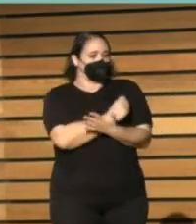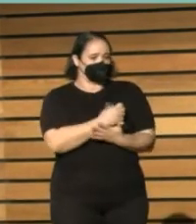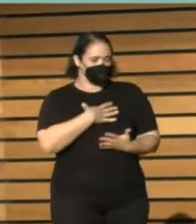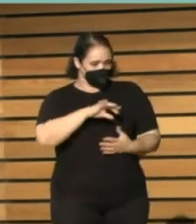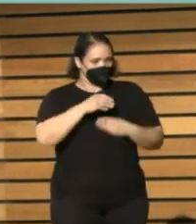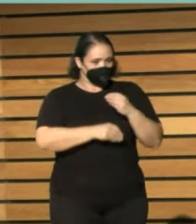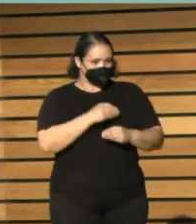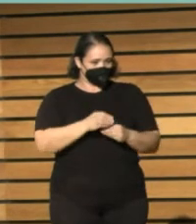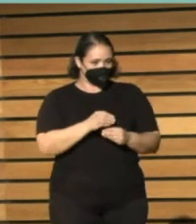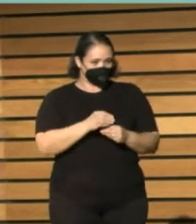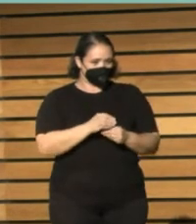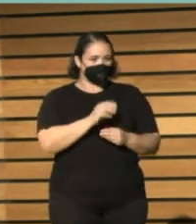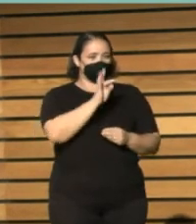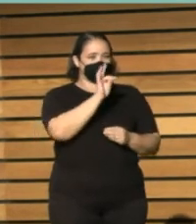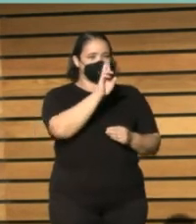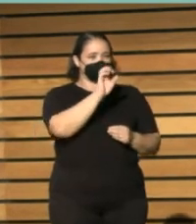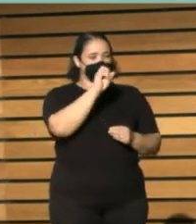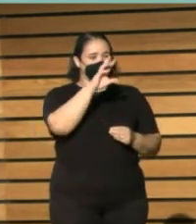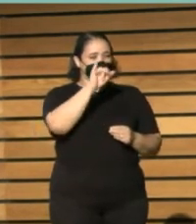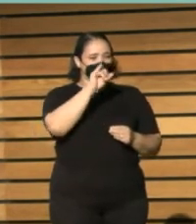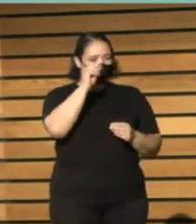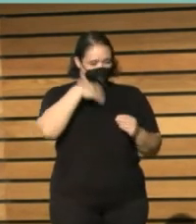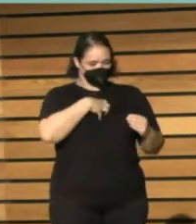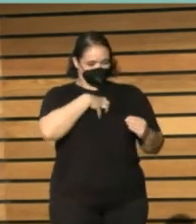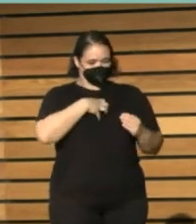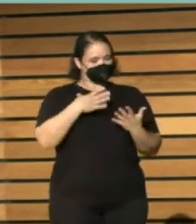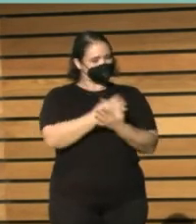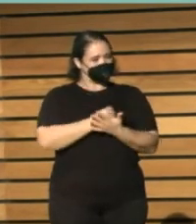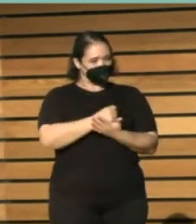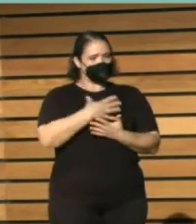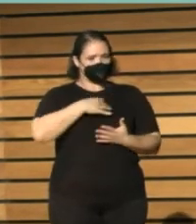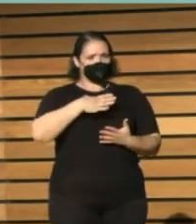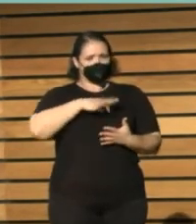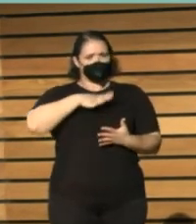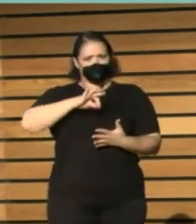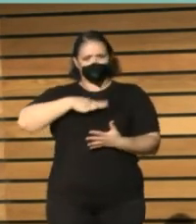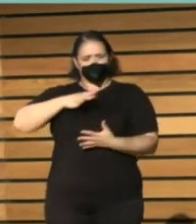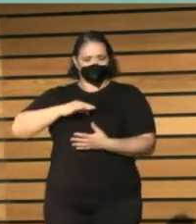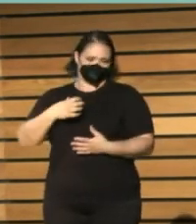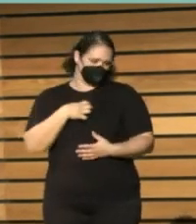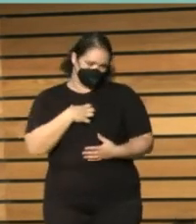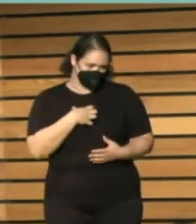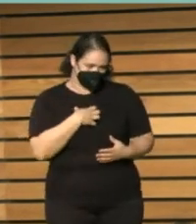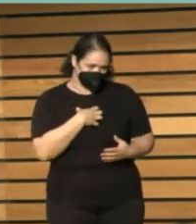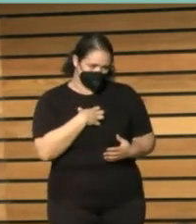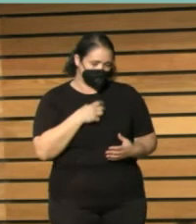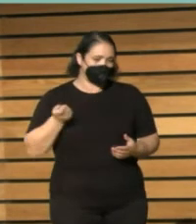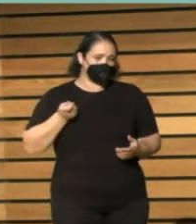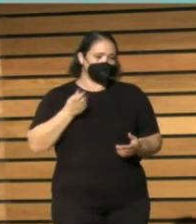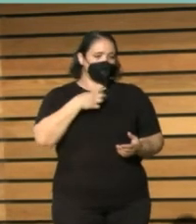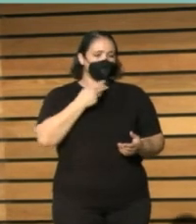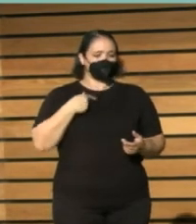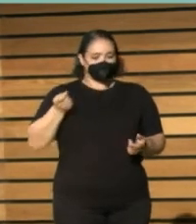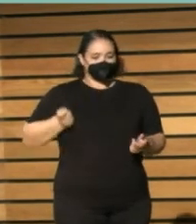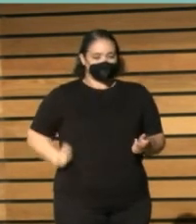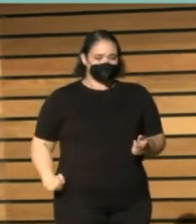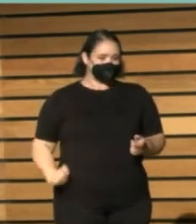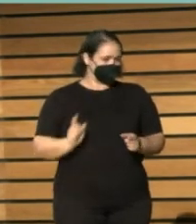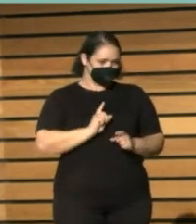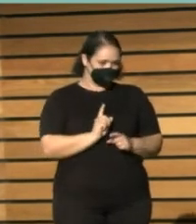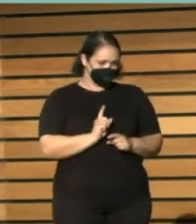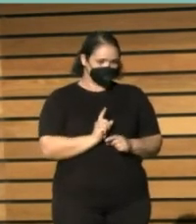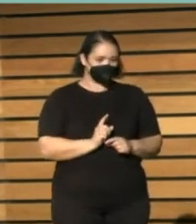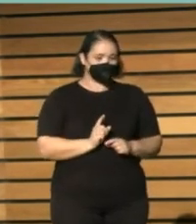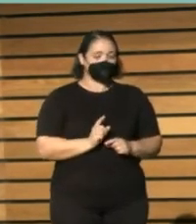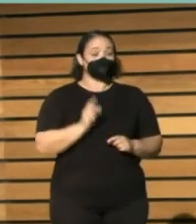como el personaje el transvertismo de poder abarcarlo todo pero yo creo que y por eso insistía en el tema de